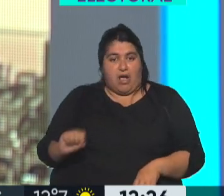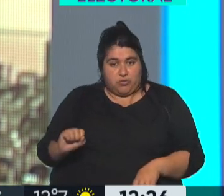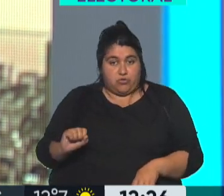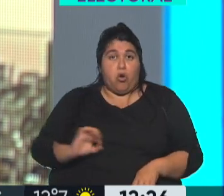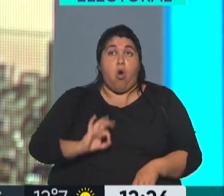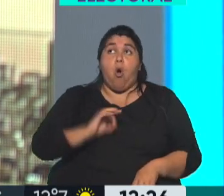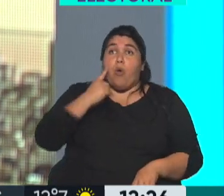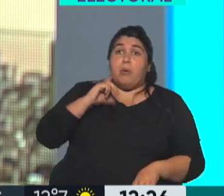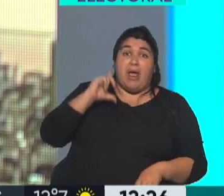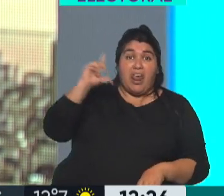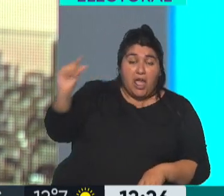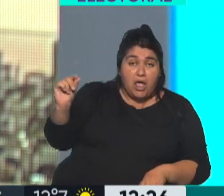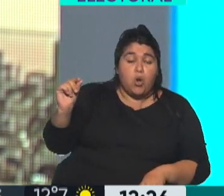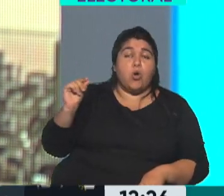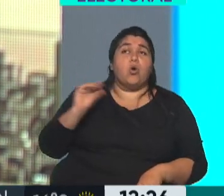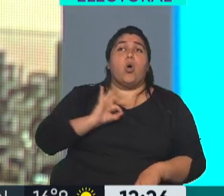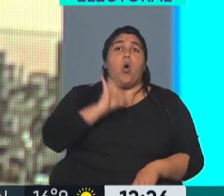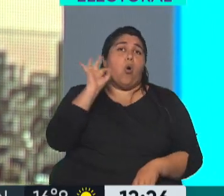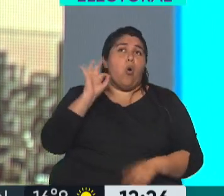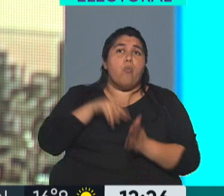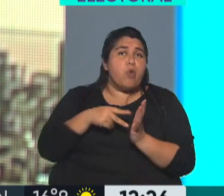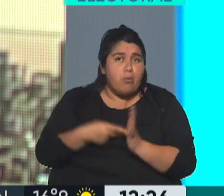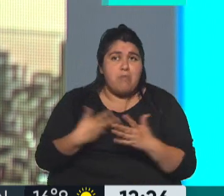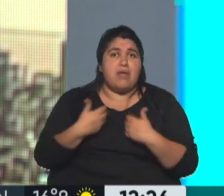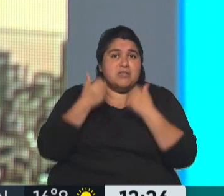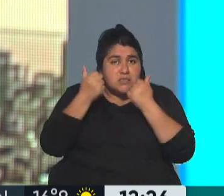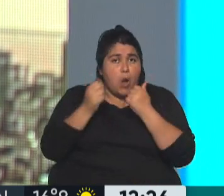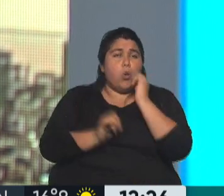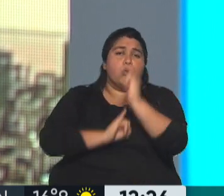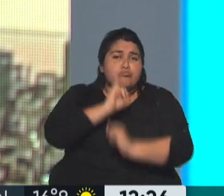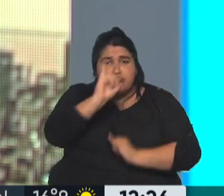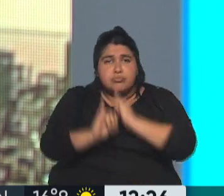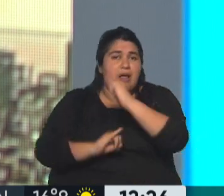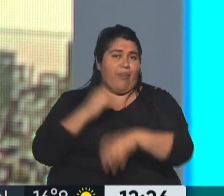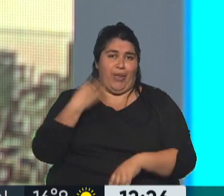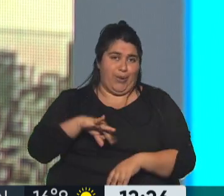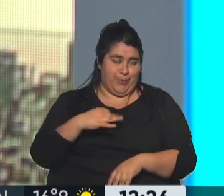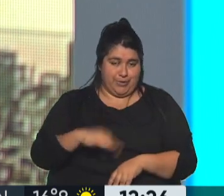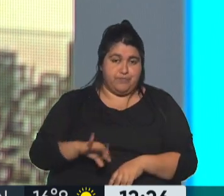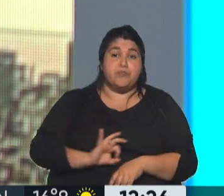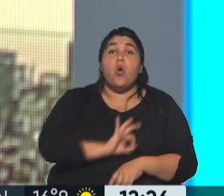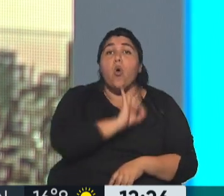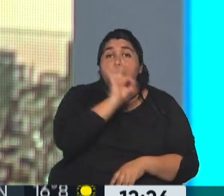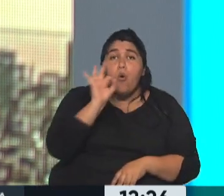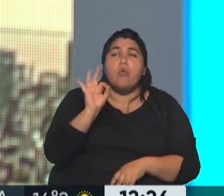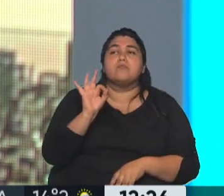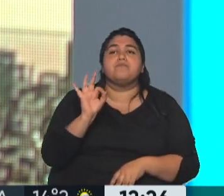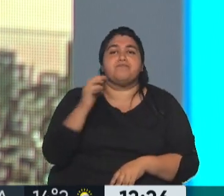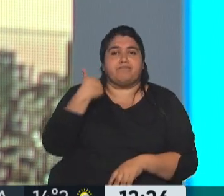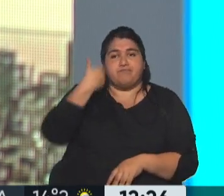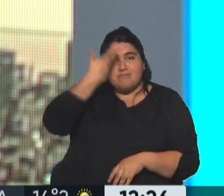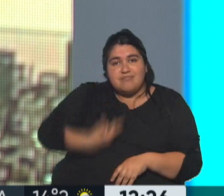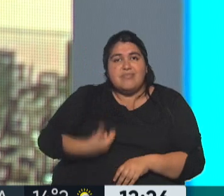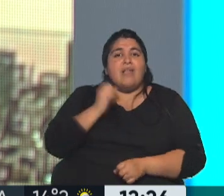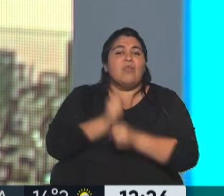kilómetros de tu casa, porque estás con un problema de salud, o porque en algún caso específico sos trabajador